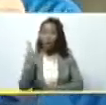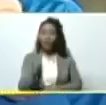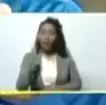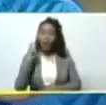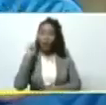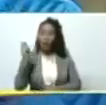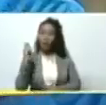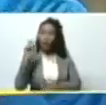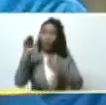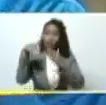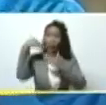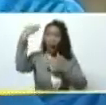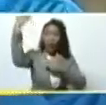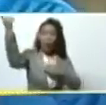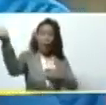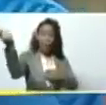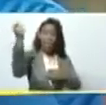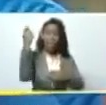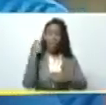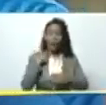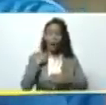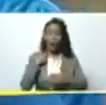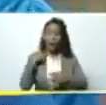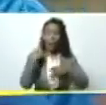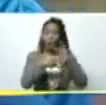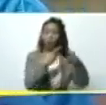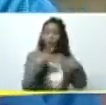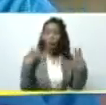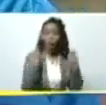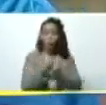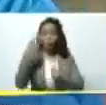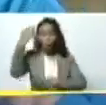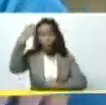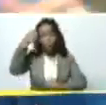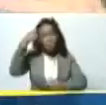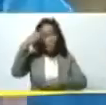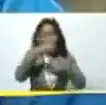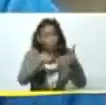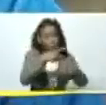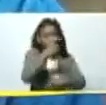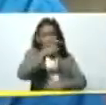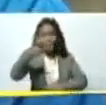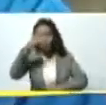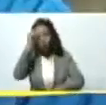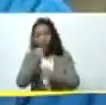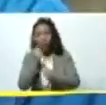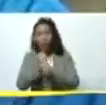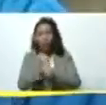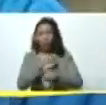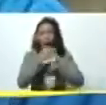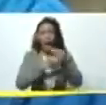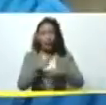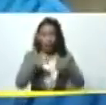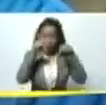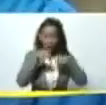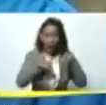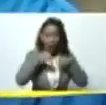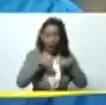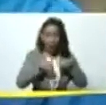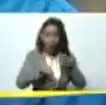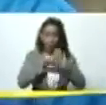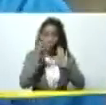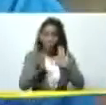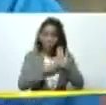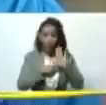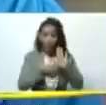de fuera para producir con nuestros productores incrementar las capacidades productivas dejar una cuota importante para completar